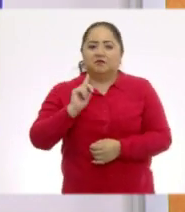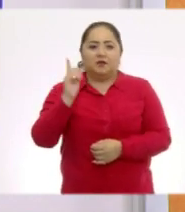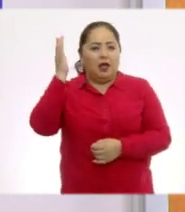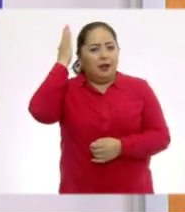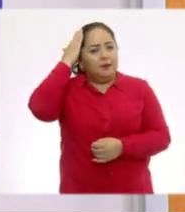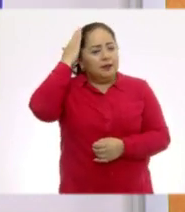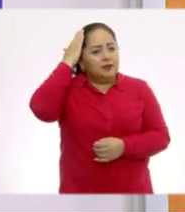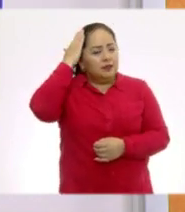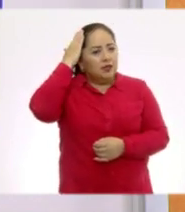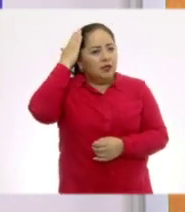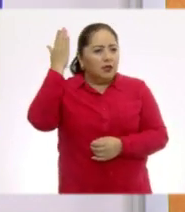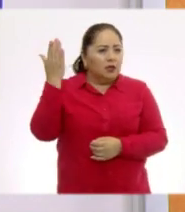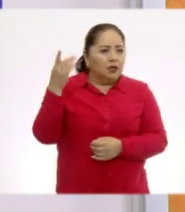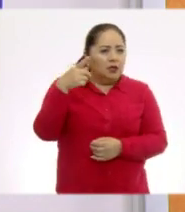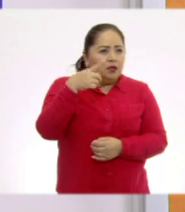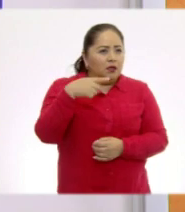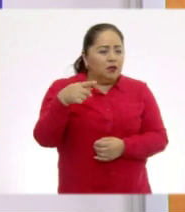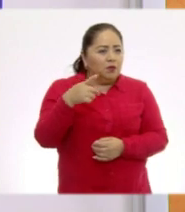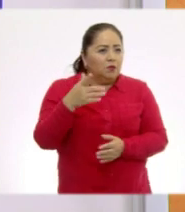cabeza? ¿De qué?